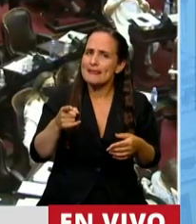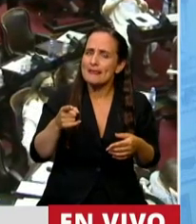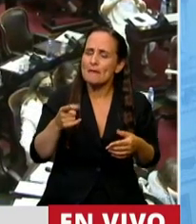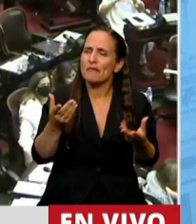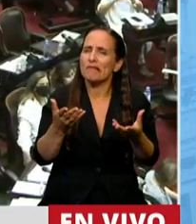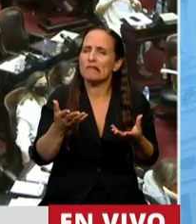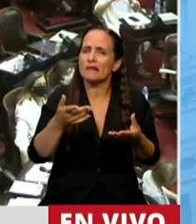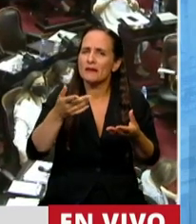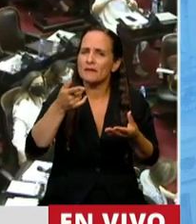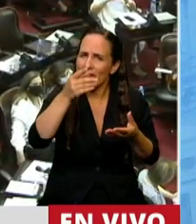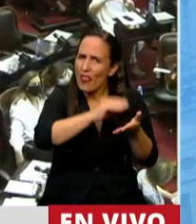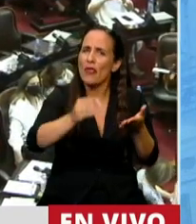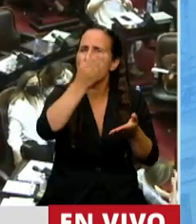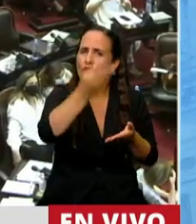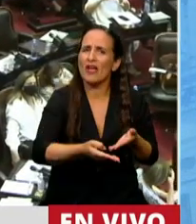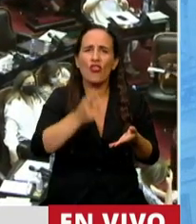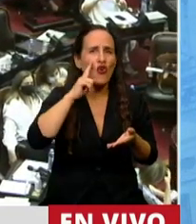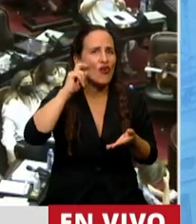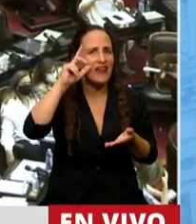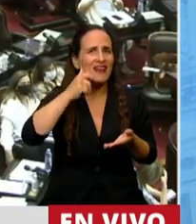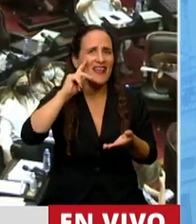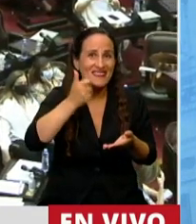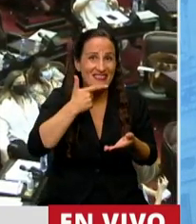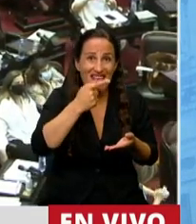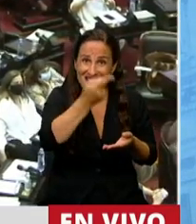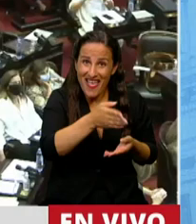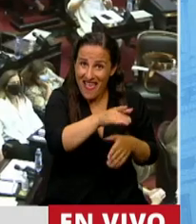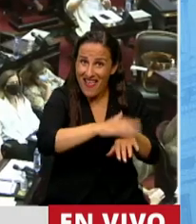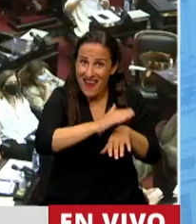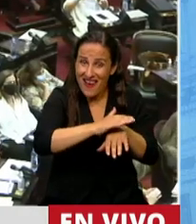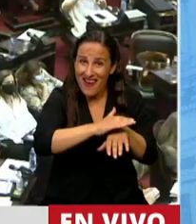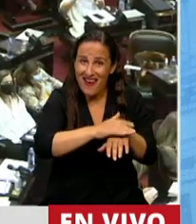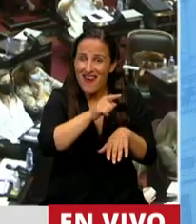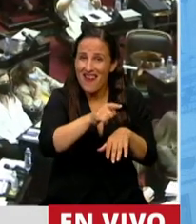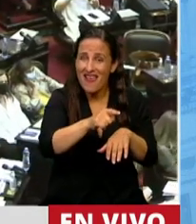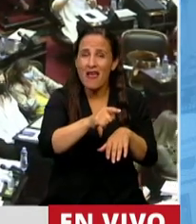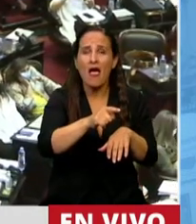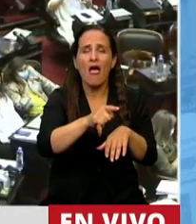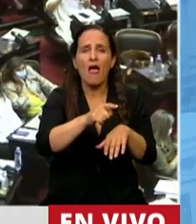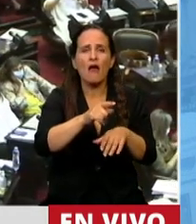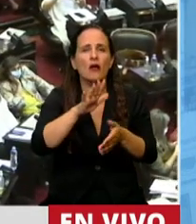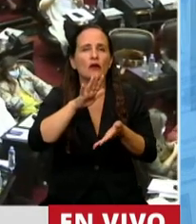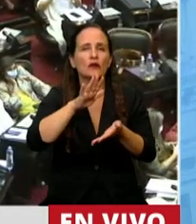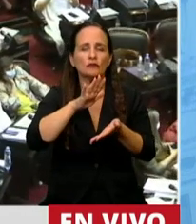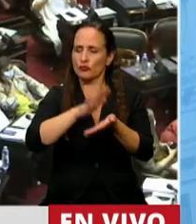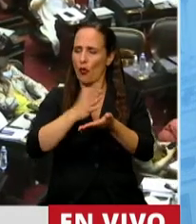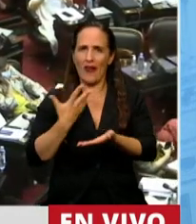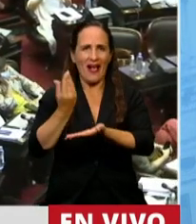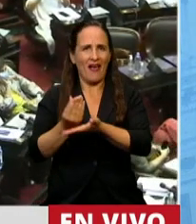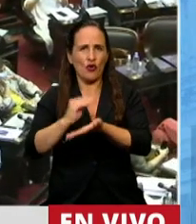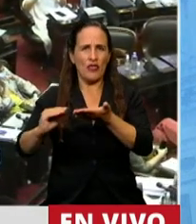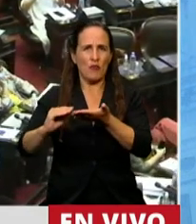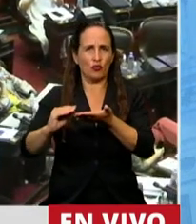con que el diputado Iglesias ha puesto en crisis la legitimidad del ejercicio de nuestro cargo,